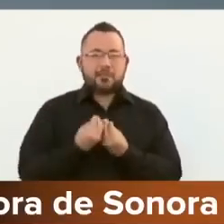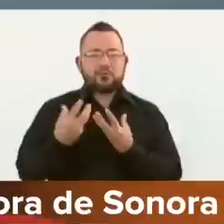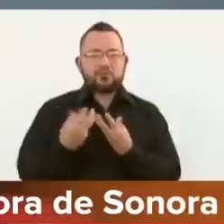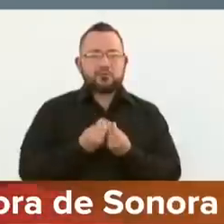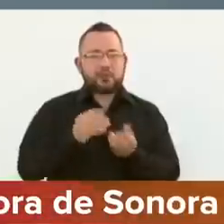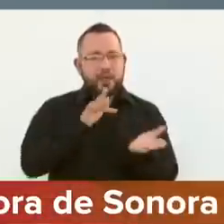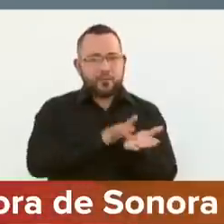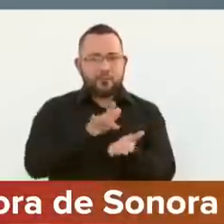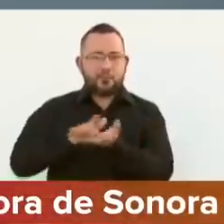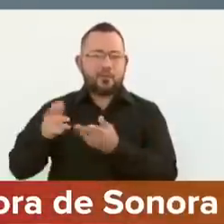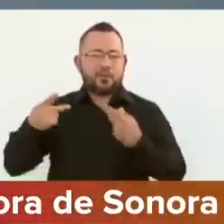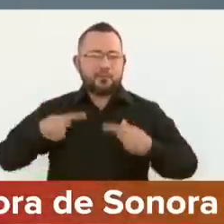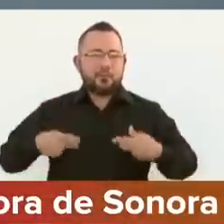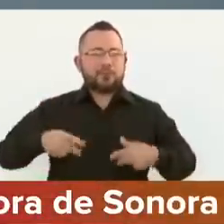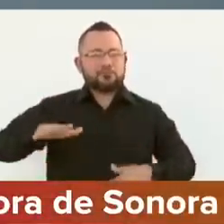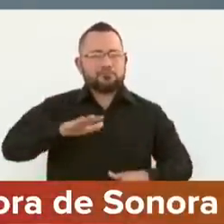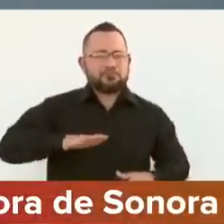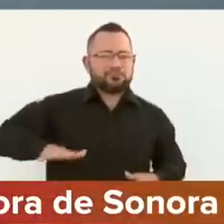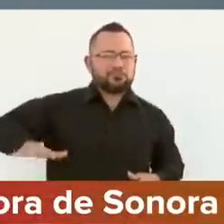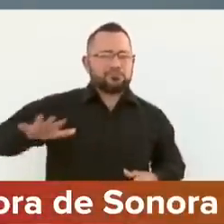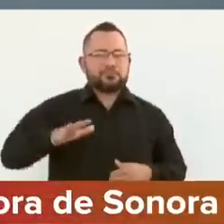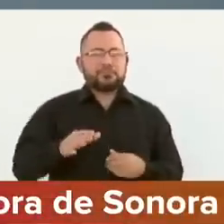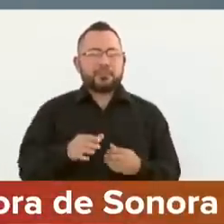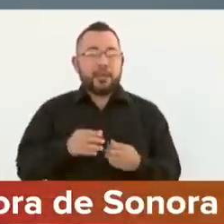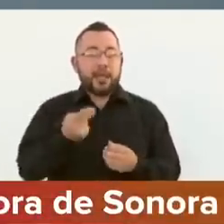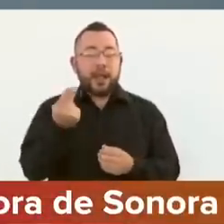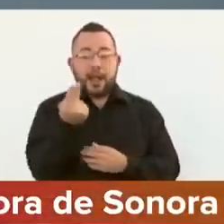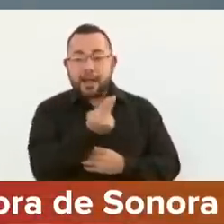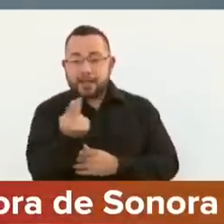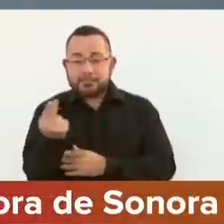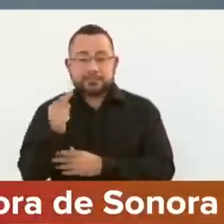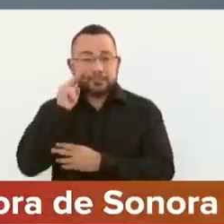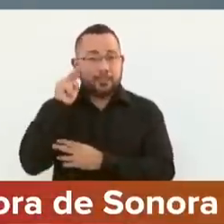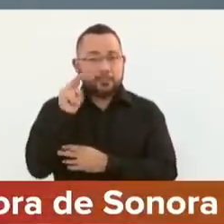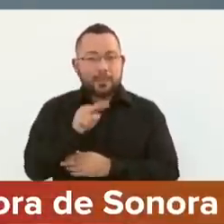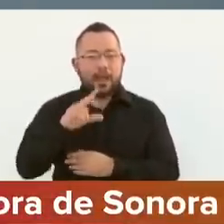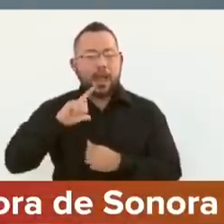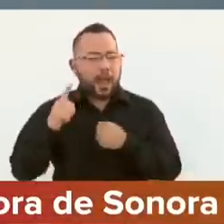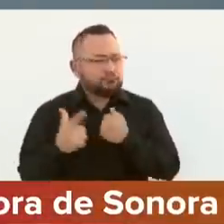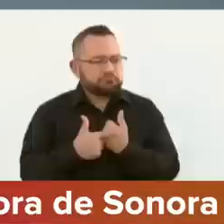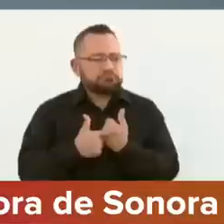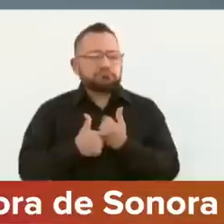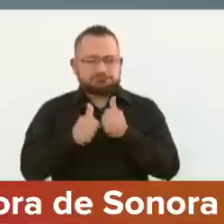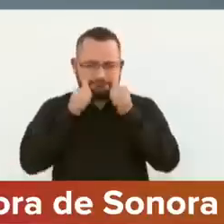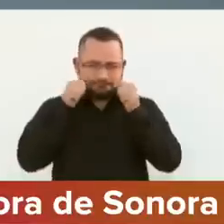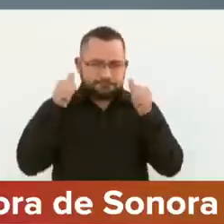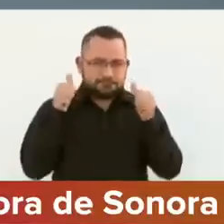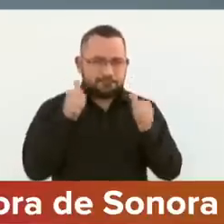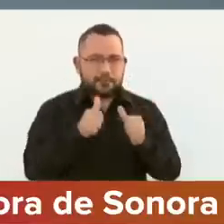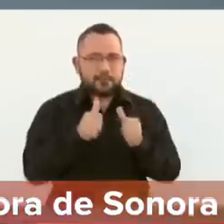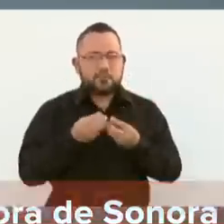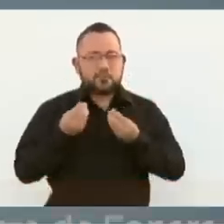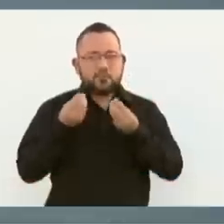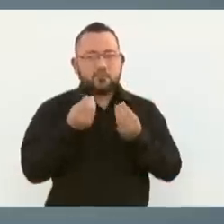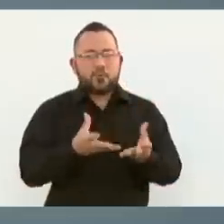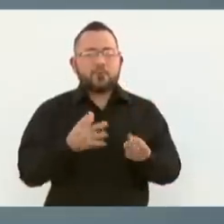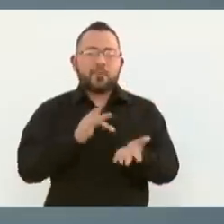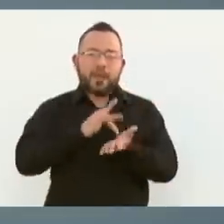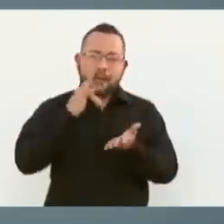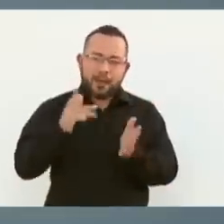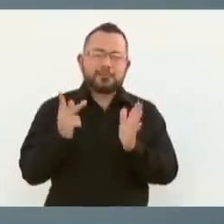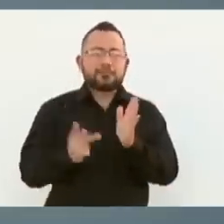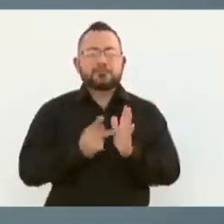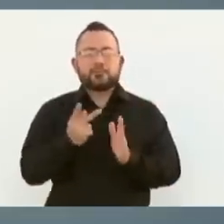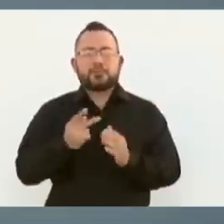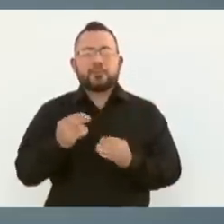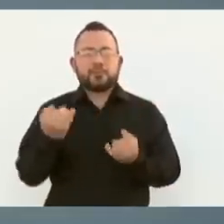estar cerca de la gente y estar de las necesidades que realmente se requieren. Muchísimas gracias, presidente, de nuevo por esta